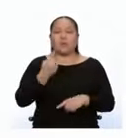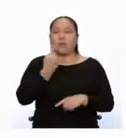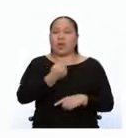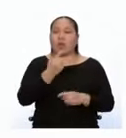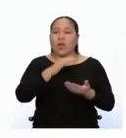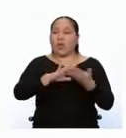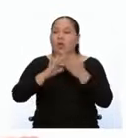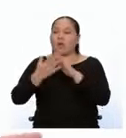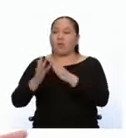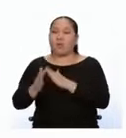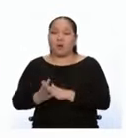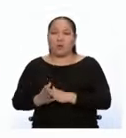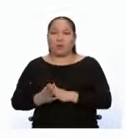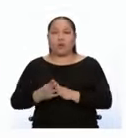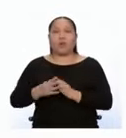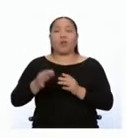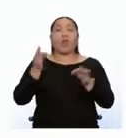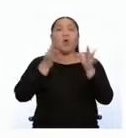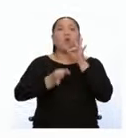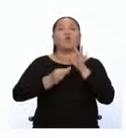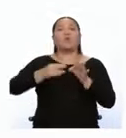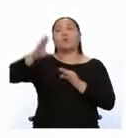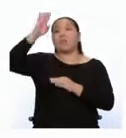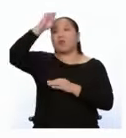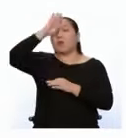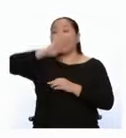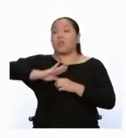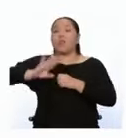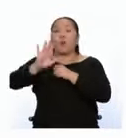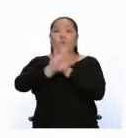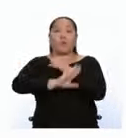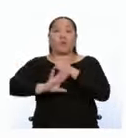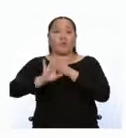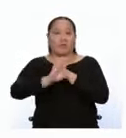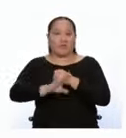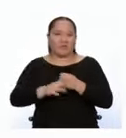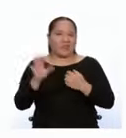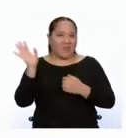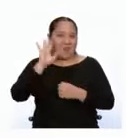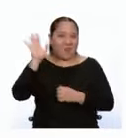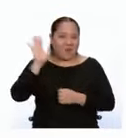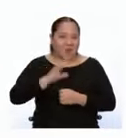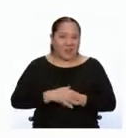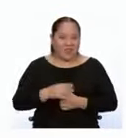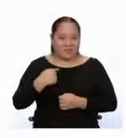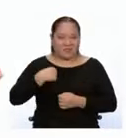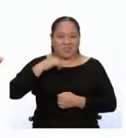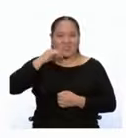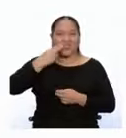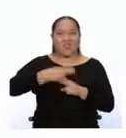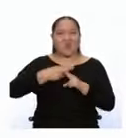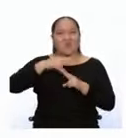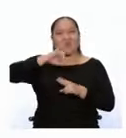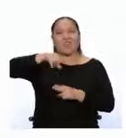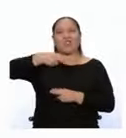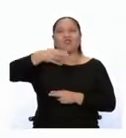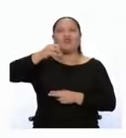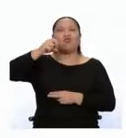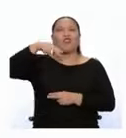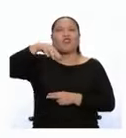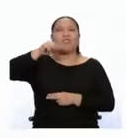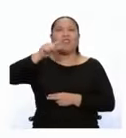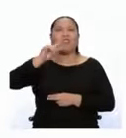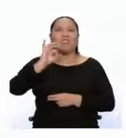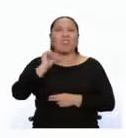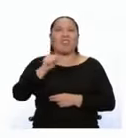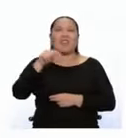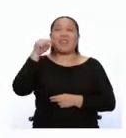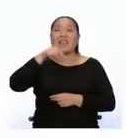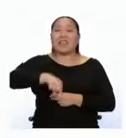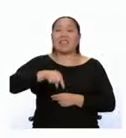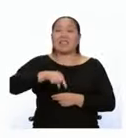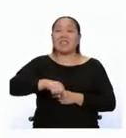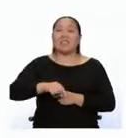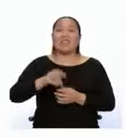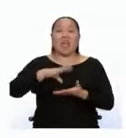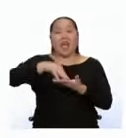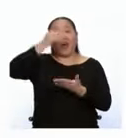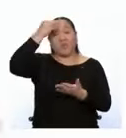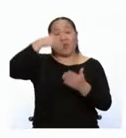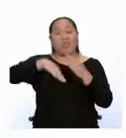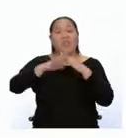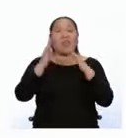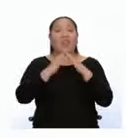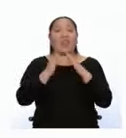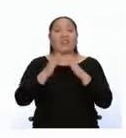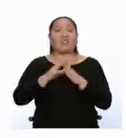defiende. Hola, hola familia de todo el Perú. Yo soy Jonathan Hernández y esto es Aprendo en Casa para Tercero de Secundaria.